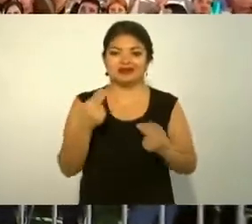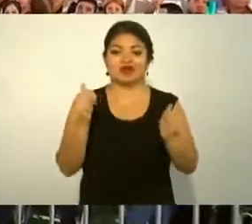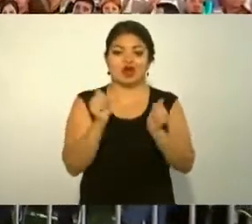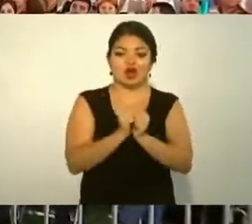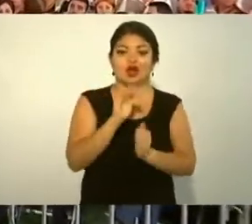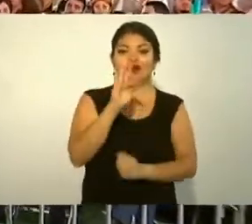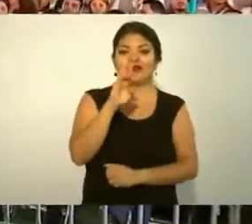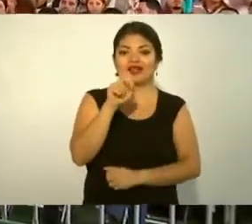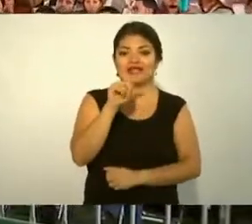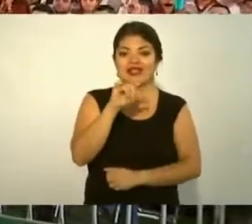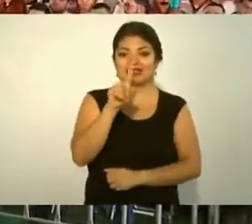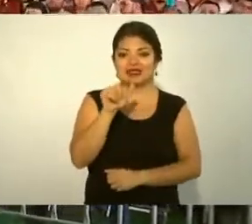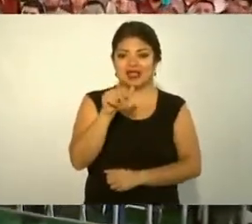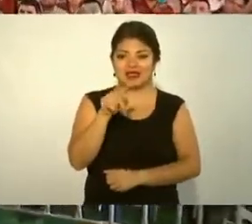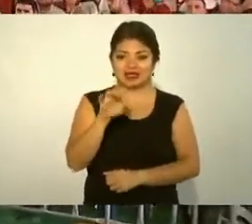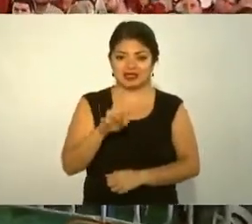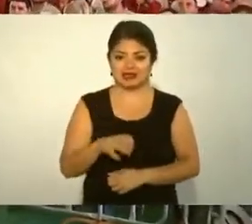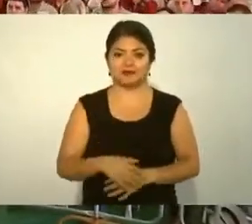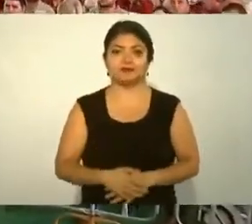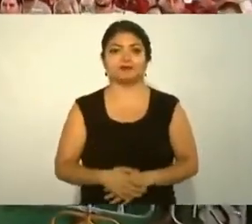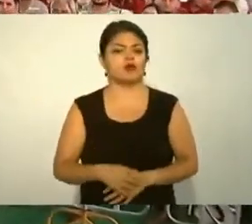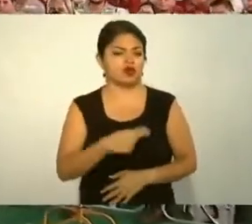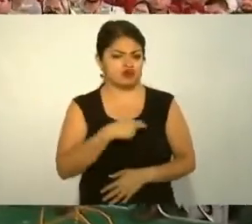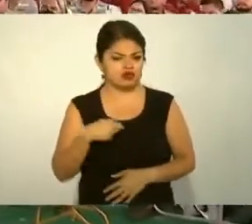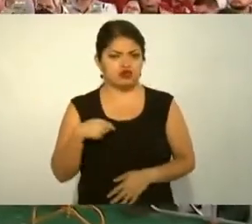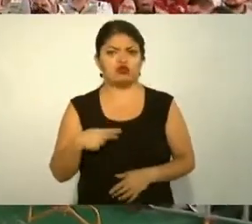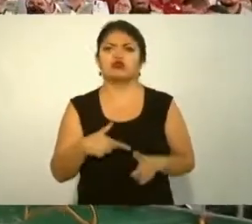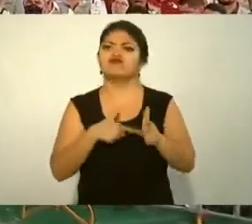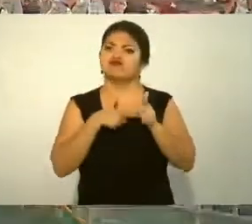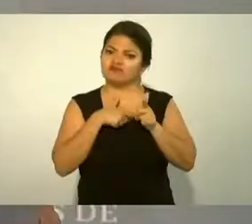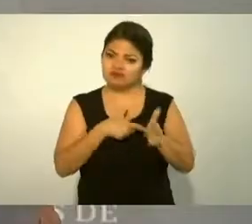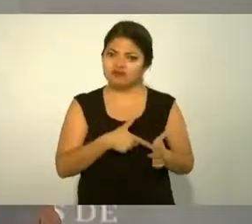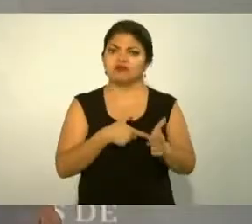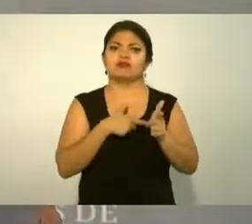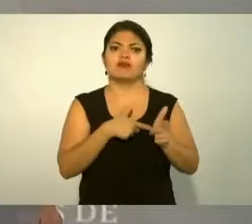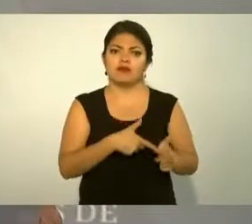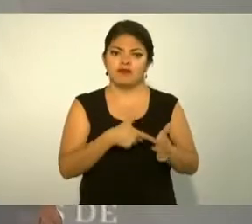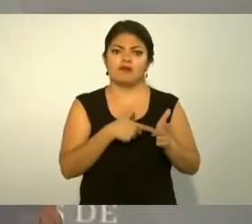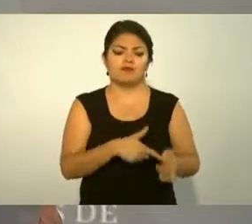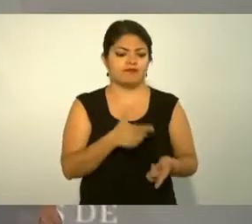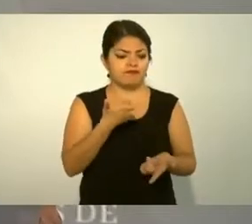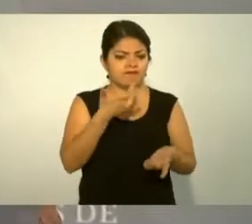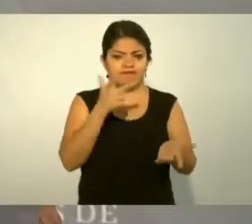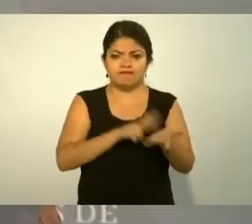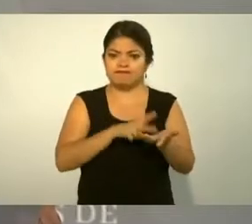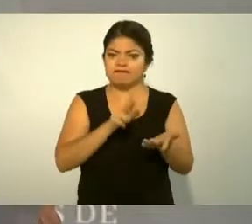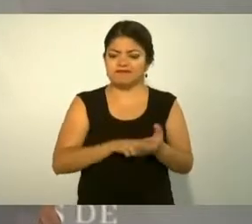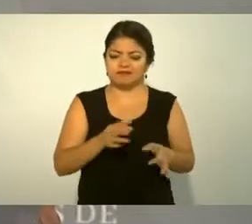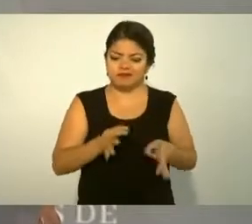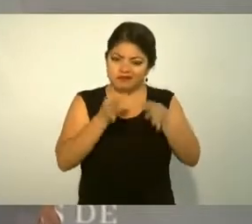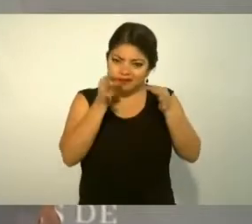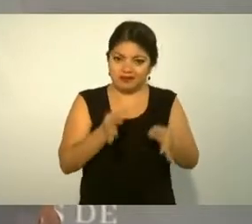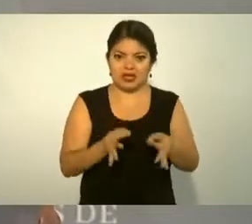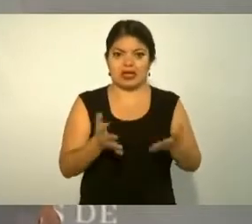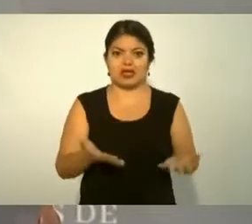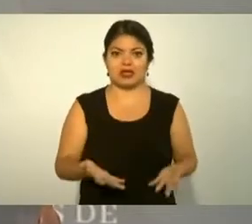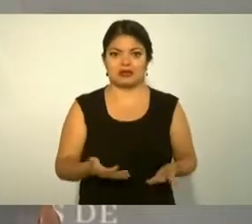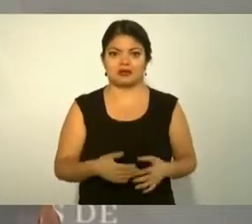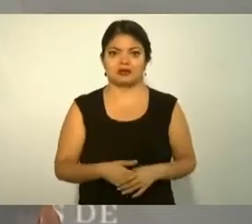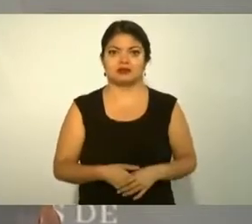vamos a seguir manteniendo los precios de garantía para